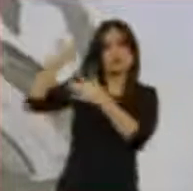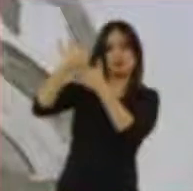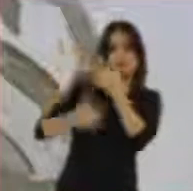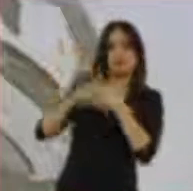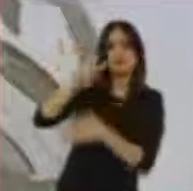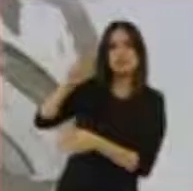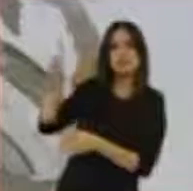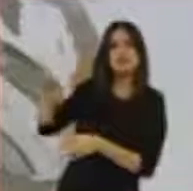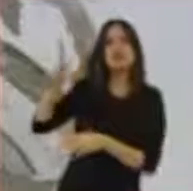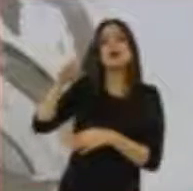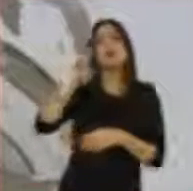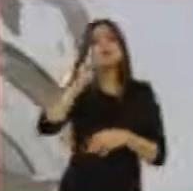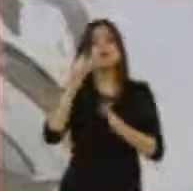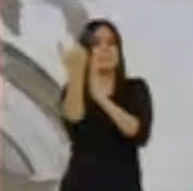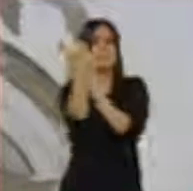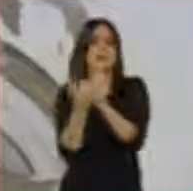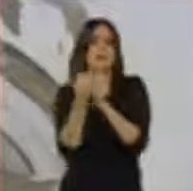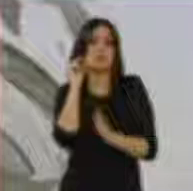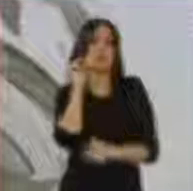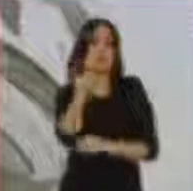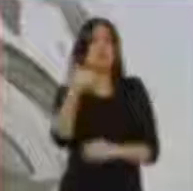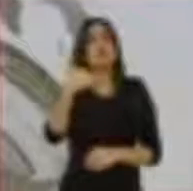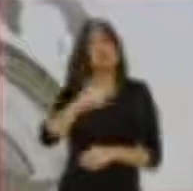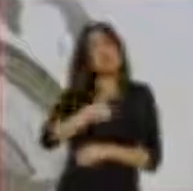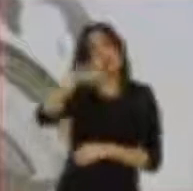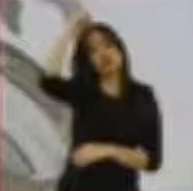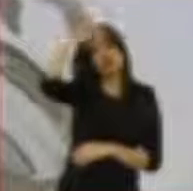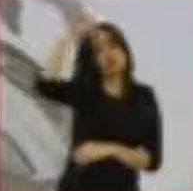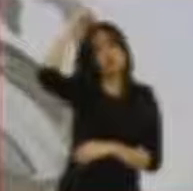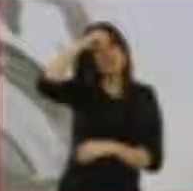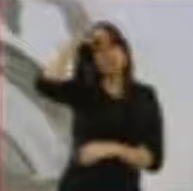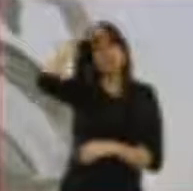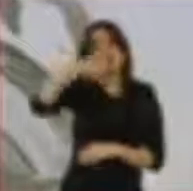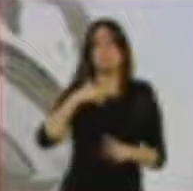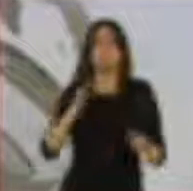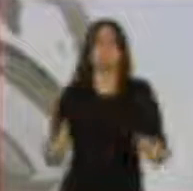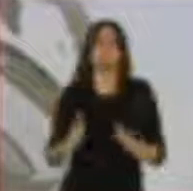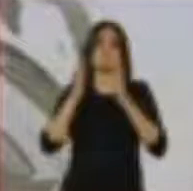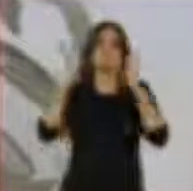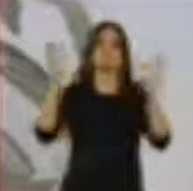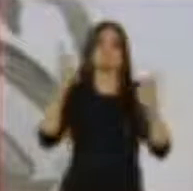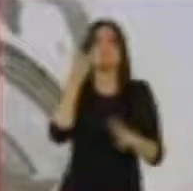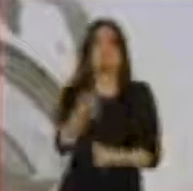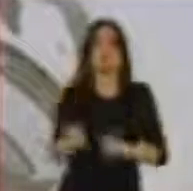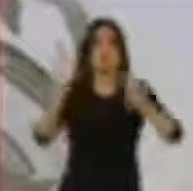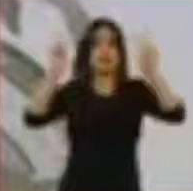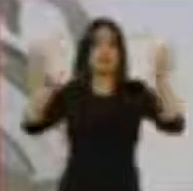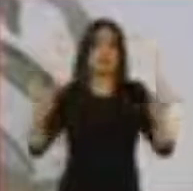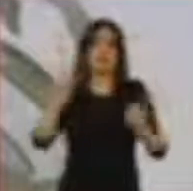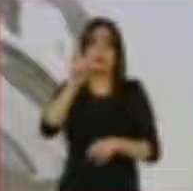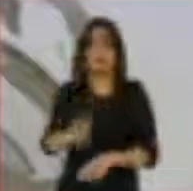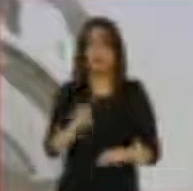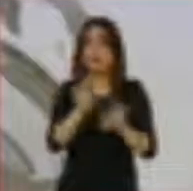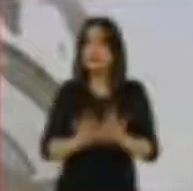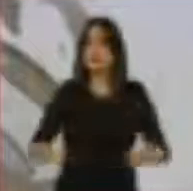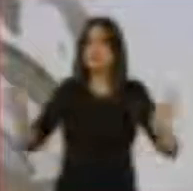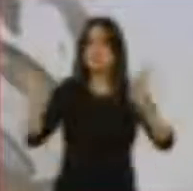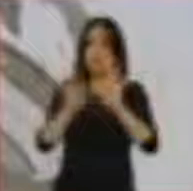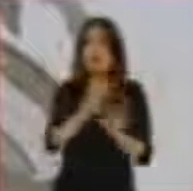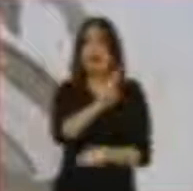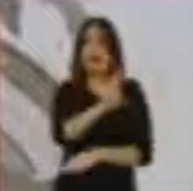de información siguen siendo muy bajos. A mí me parece pues sorpresivo para un tema de tal trascendencia.